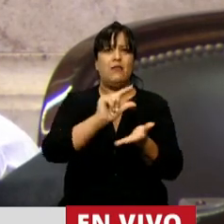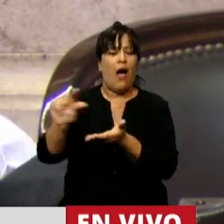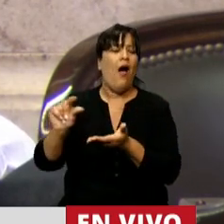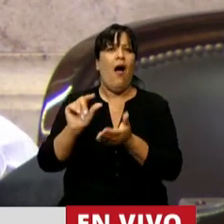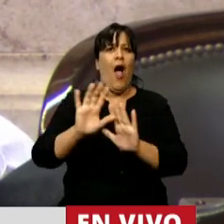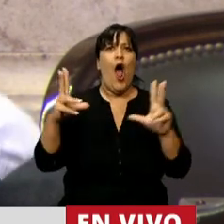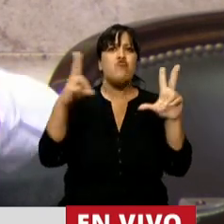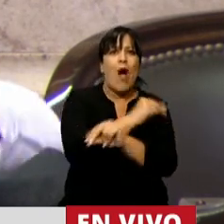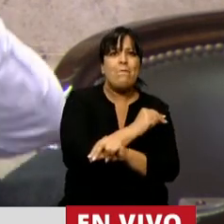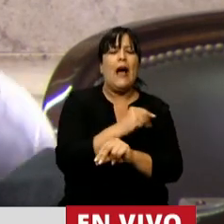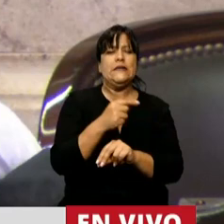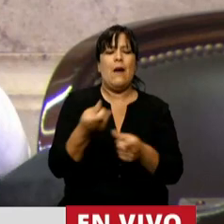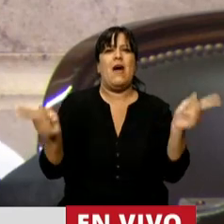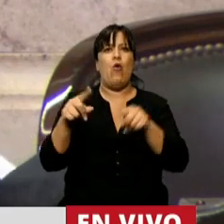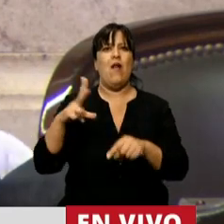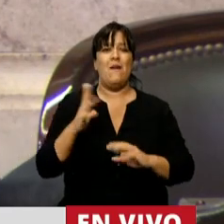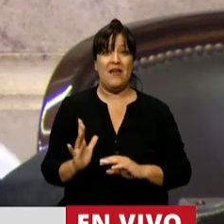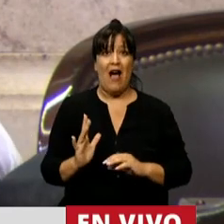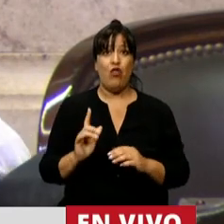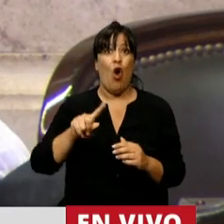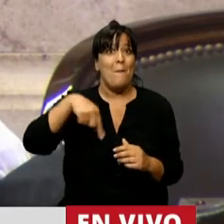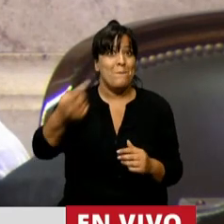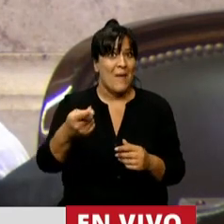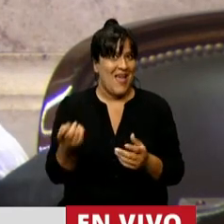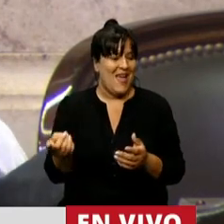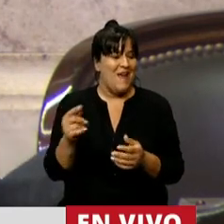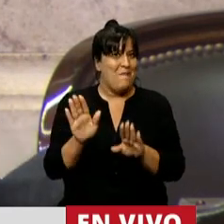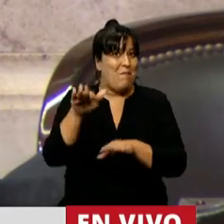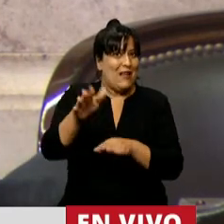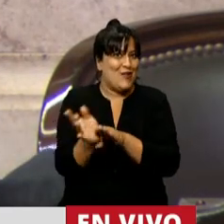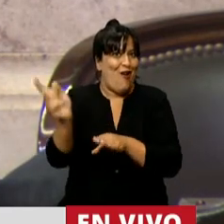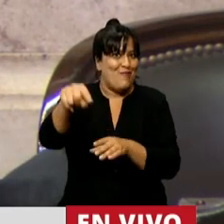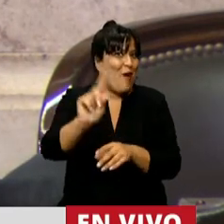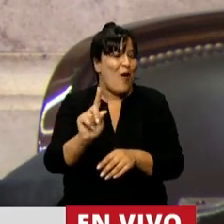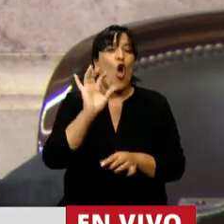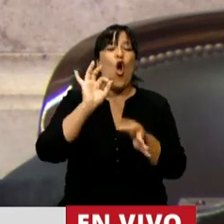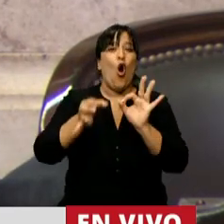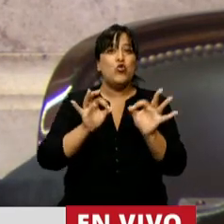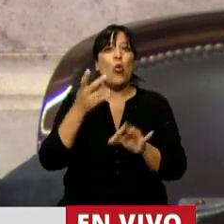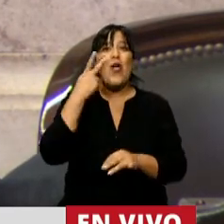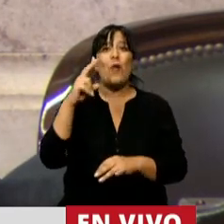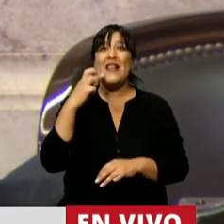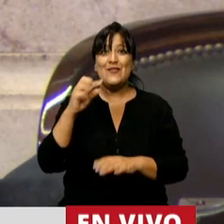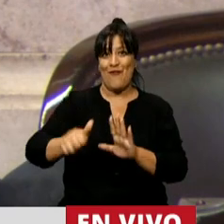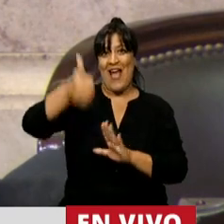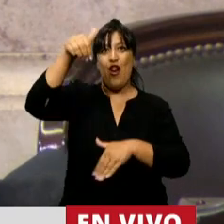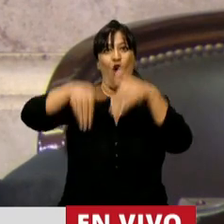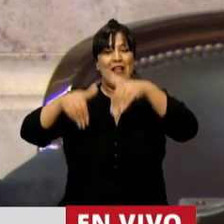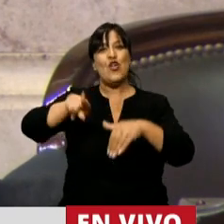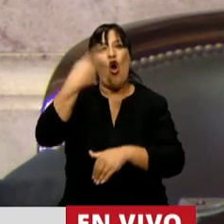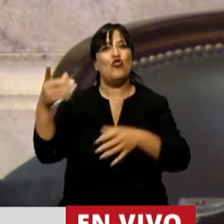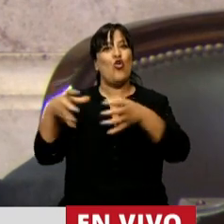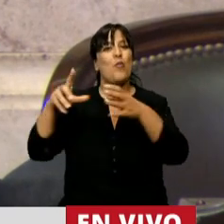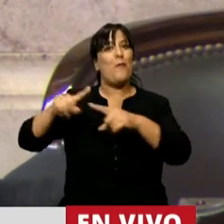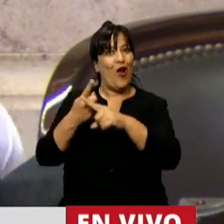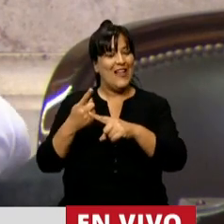privatizarlo. Y ese paso siguiente no lo pudieron hacer porque en octubre del 2019 ganó las elecciones otra